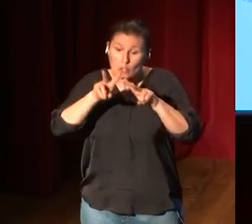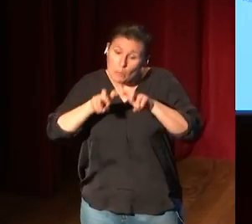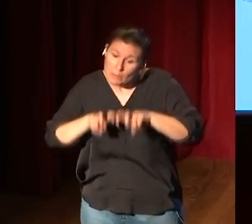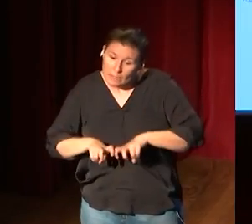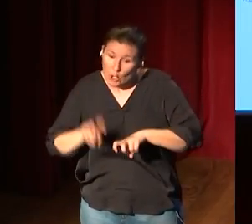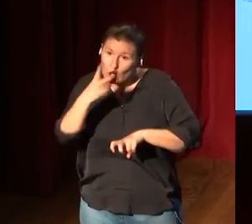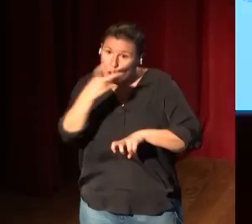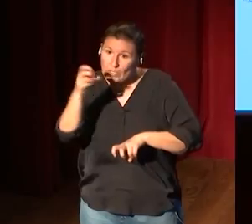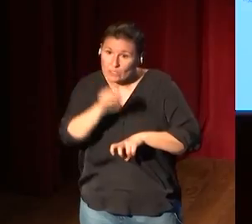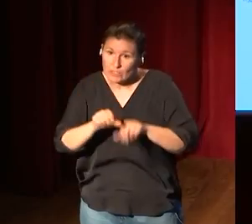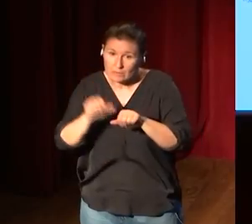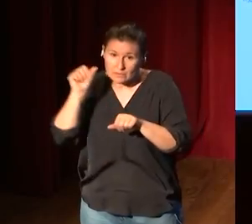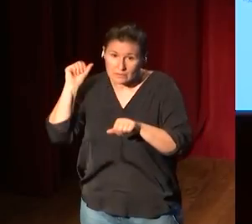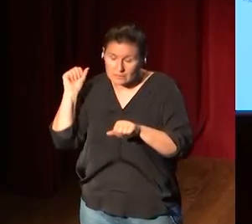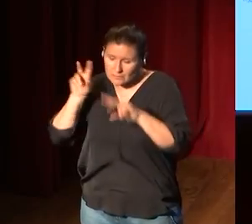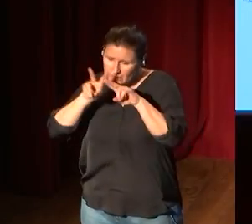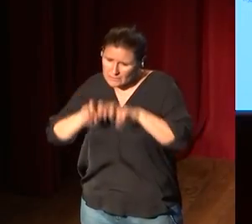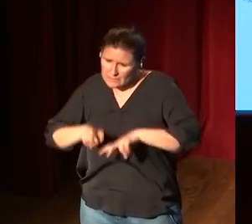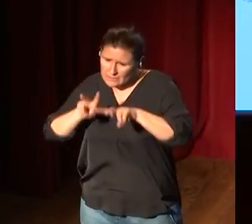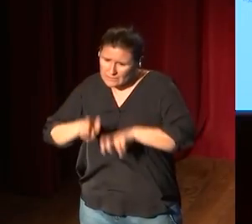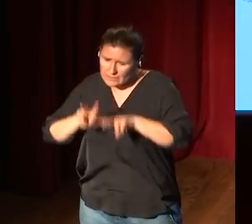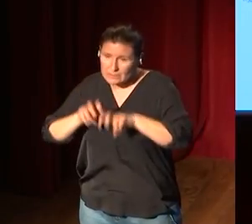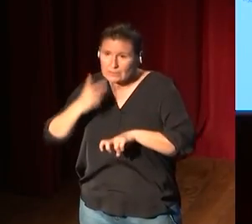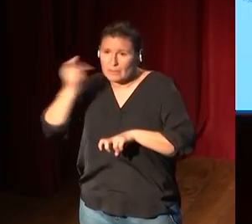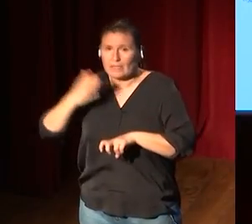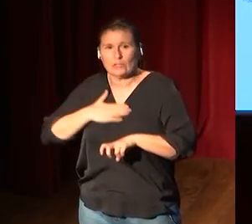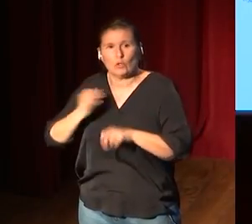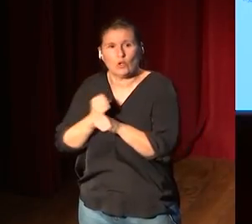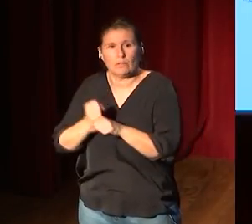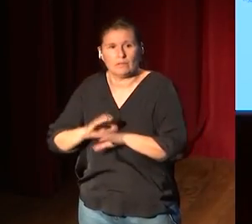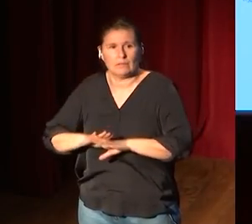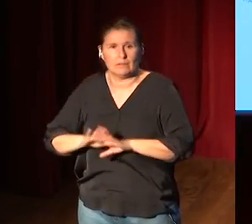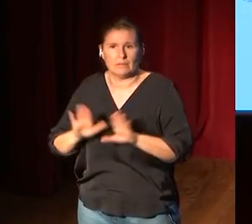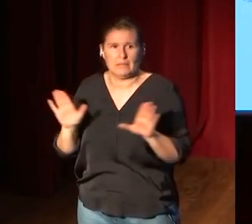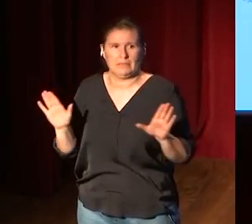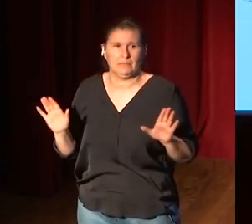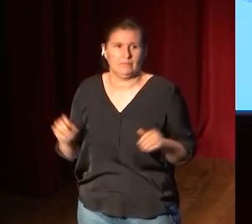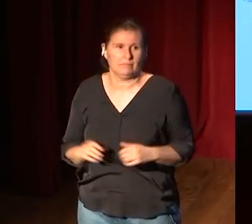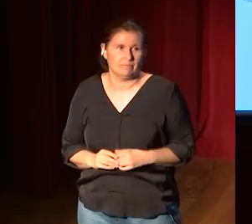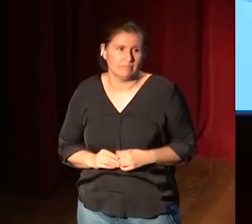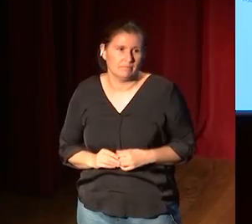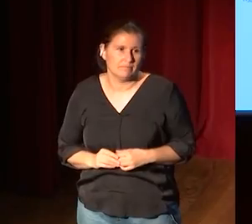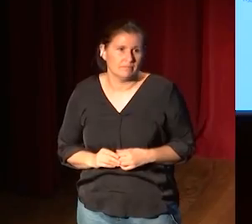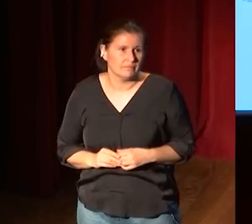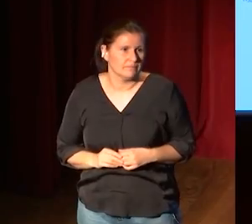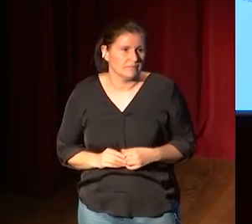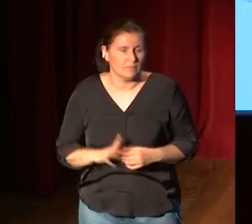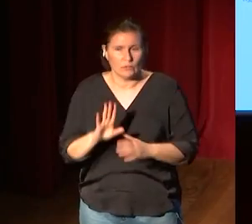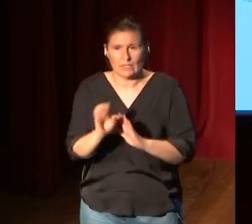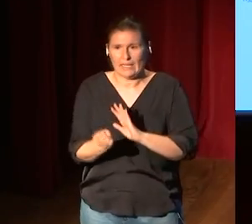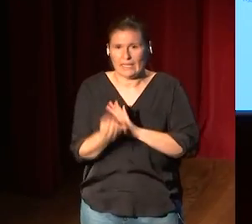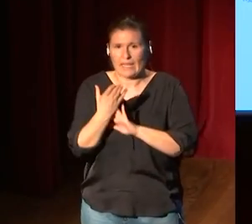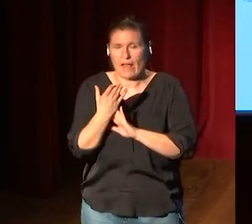200 años sobre Velázquez que es nuestro trabajo y hemos creado